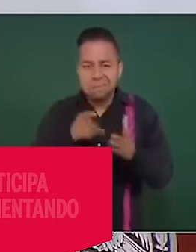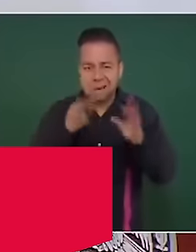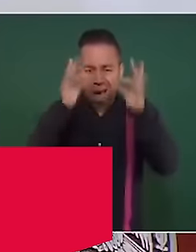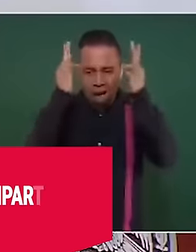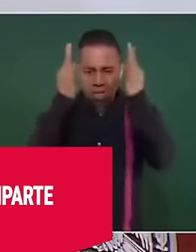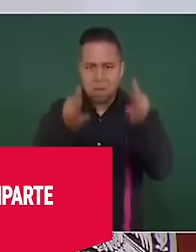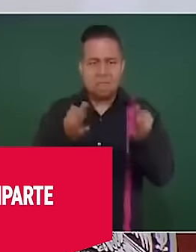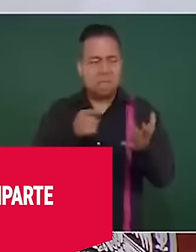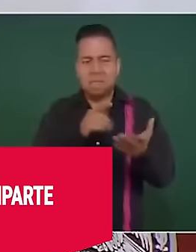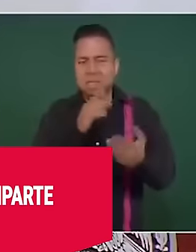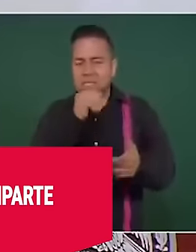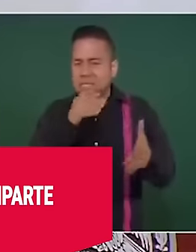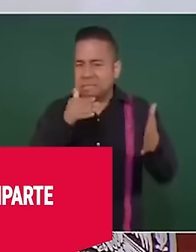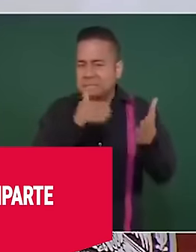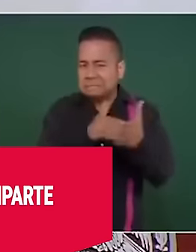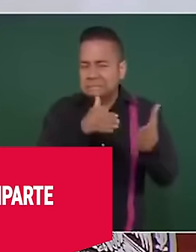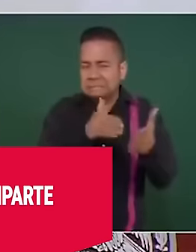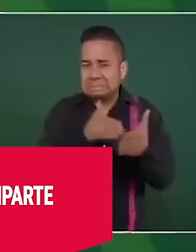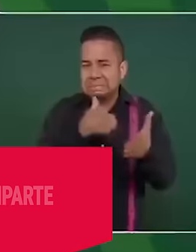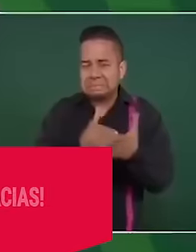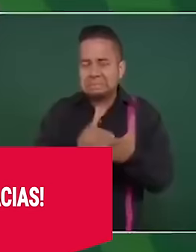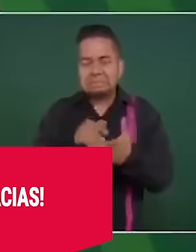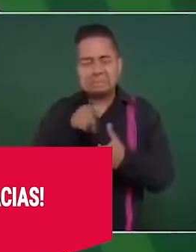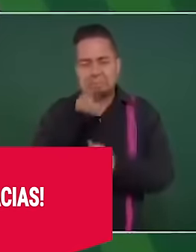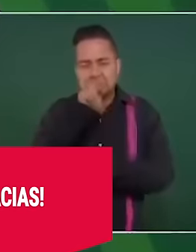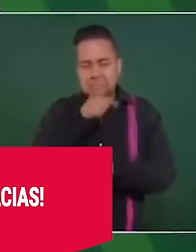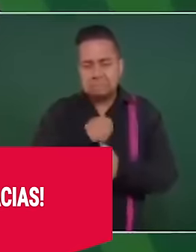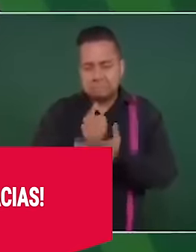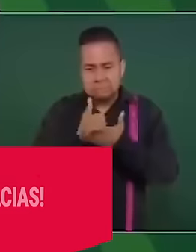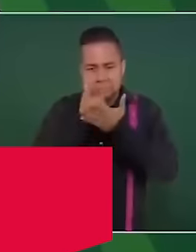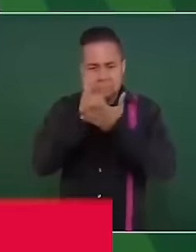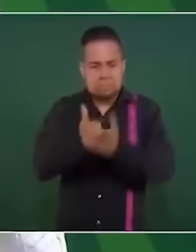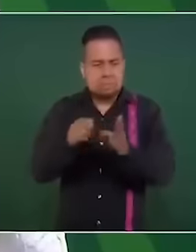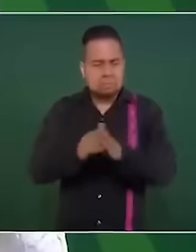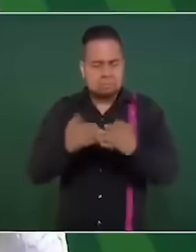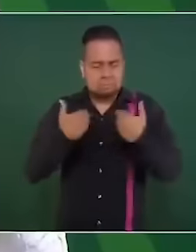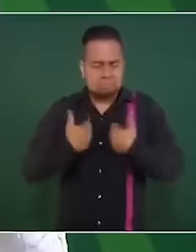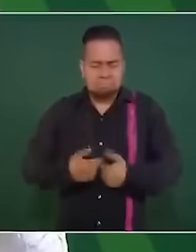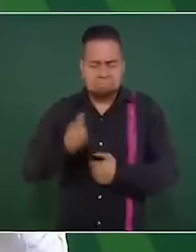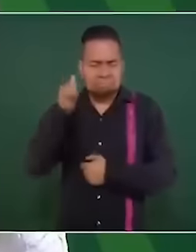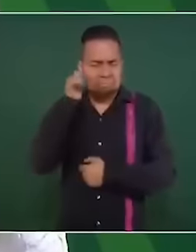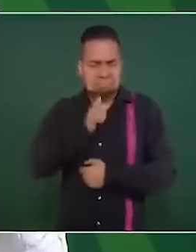y vamos a ayudar, como siempre lo hacemos,